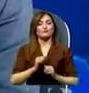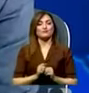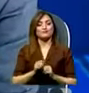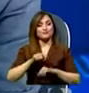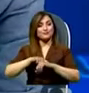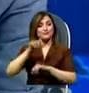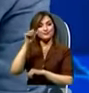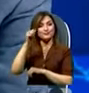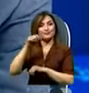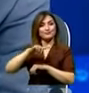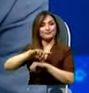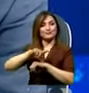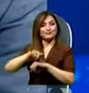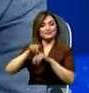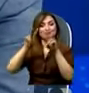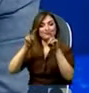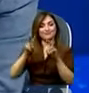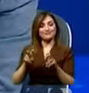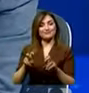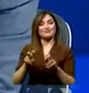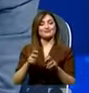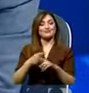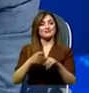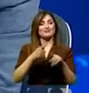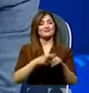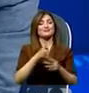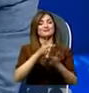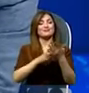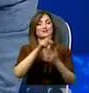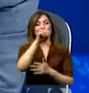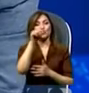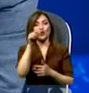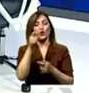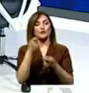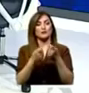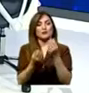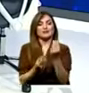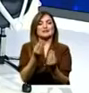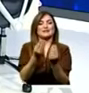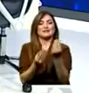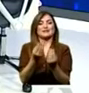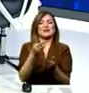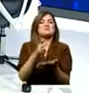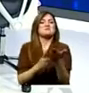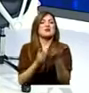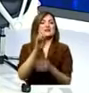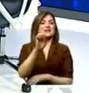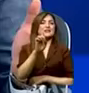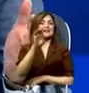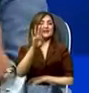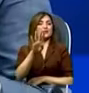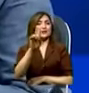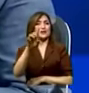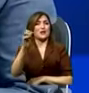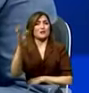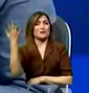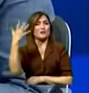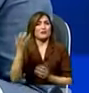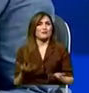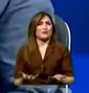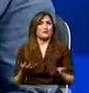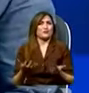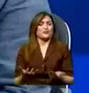ministra, y había tantos temas y se nos fue todo el tiempo. ¿Qué pasa con la droga que no se ha podido quemar, incinerar? Había como más de 100 toneladas del año pasado que